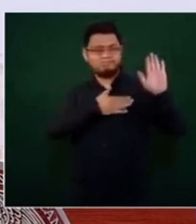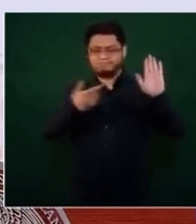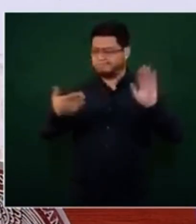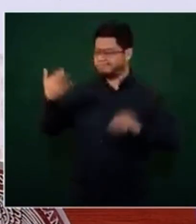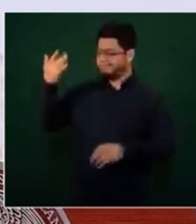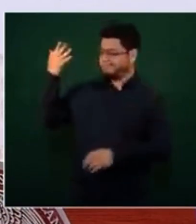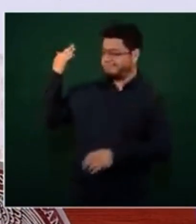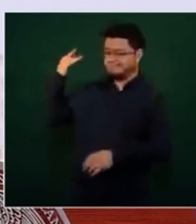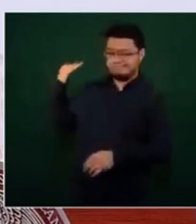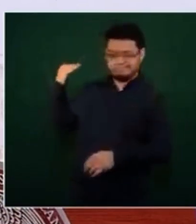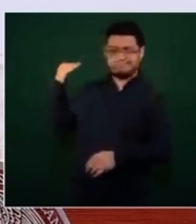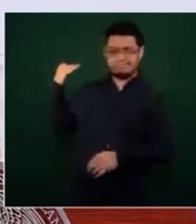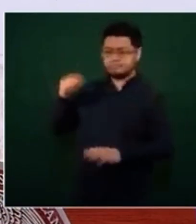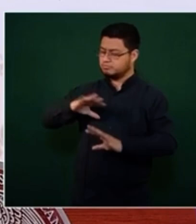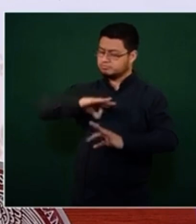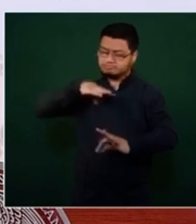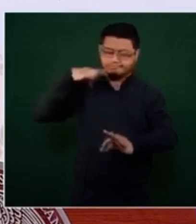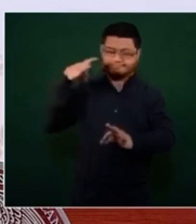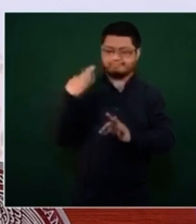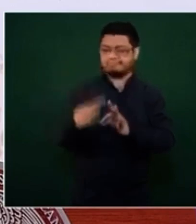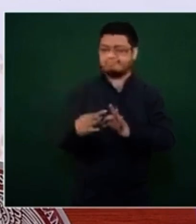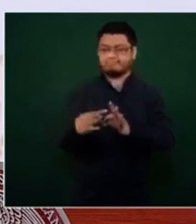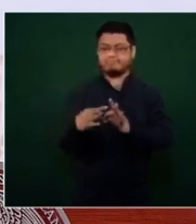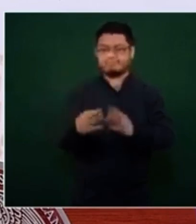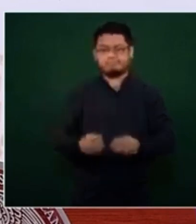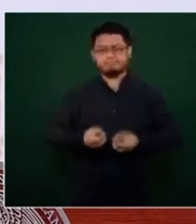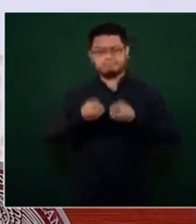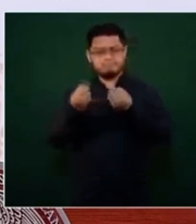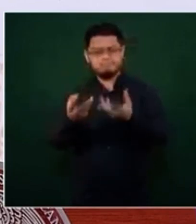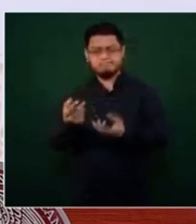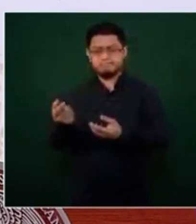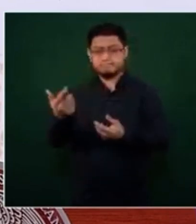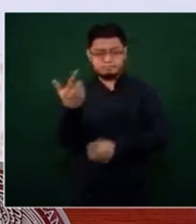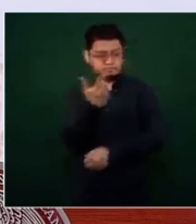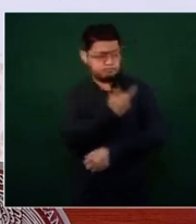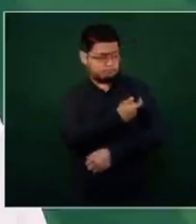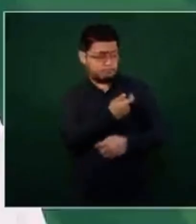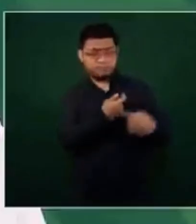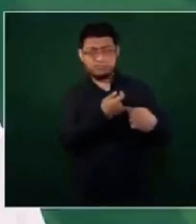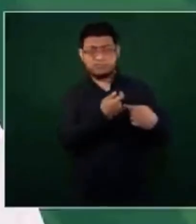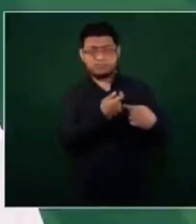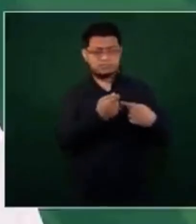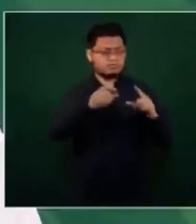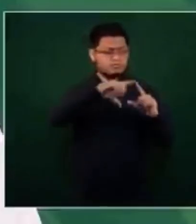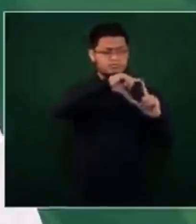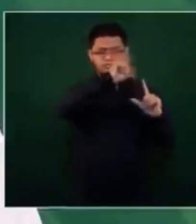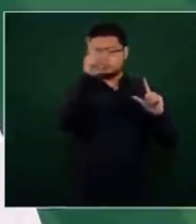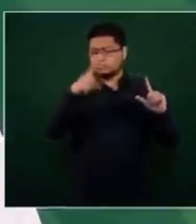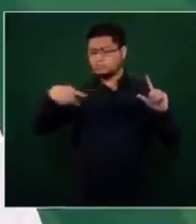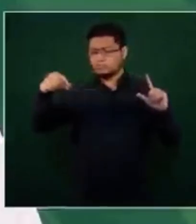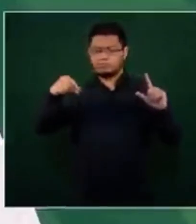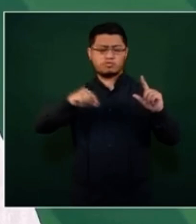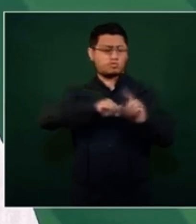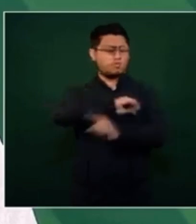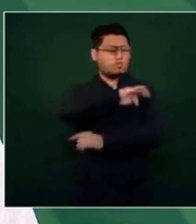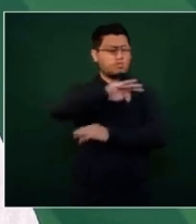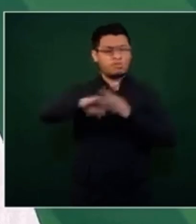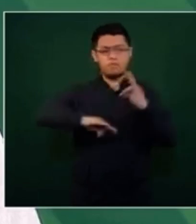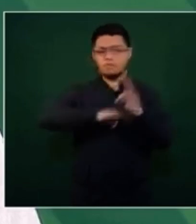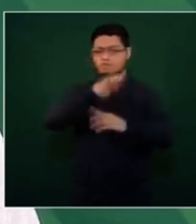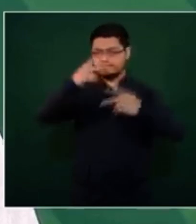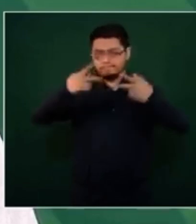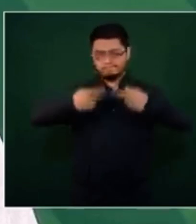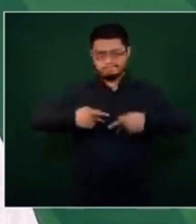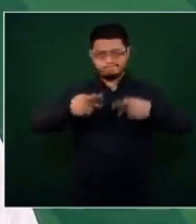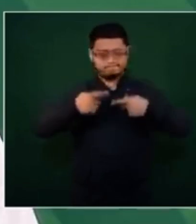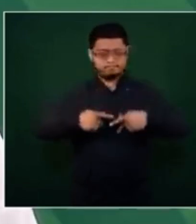el haber puesto a disposición y buscado que se vacunara toda la población adulta de México, todas las personas